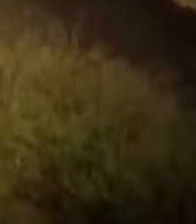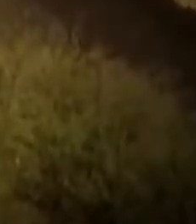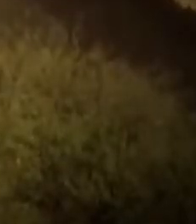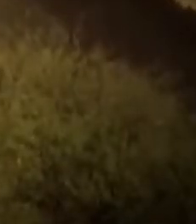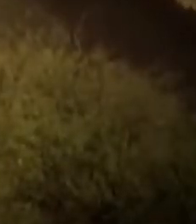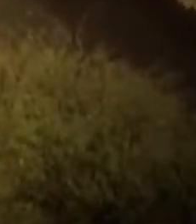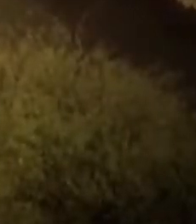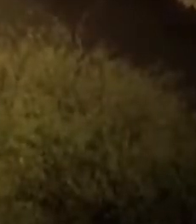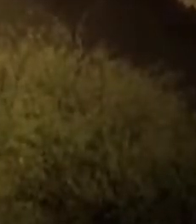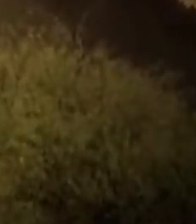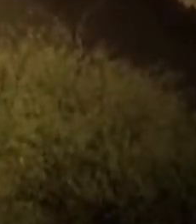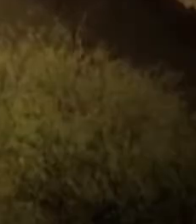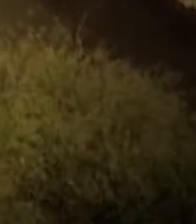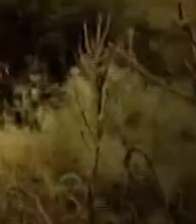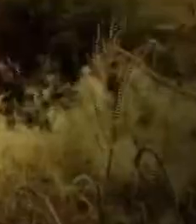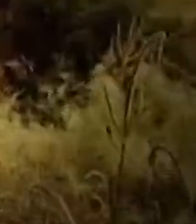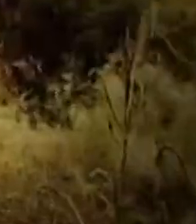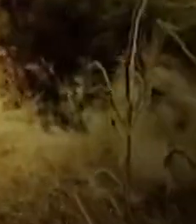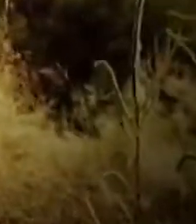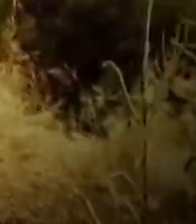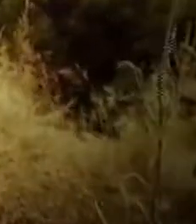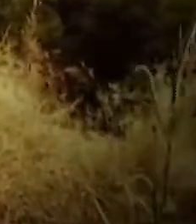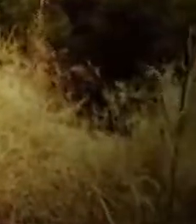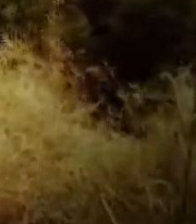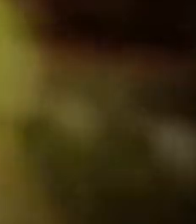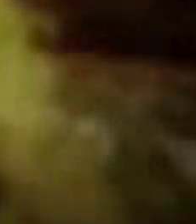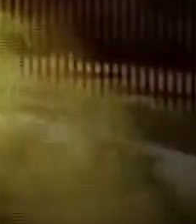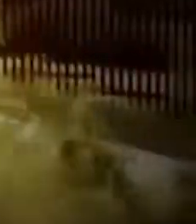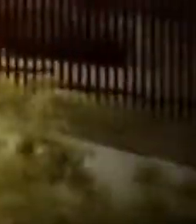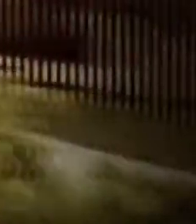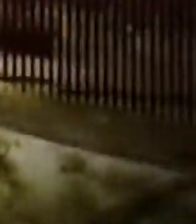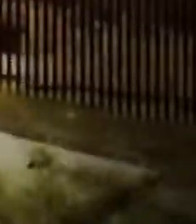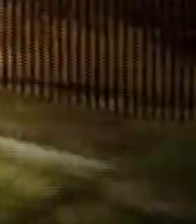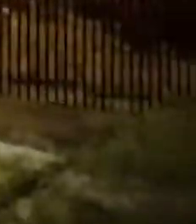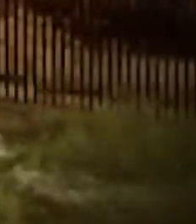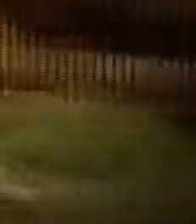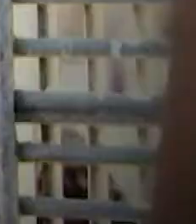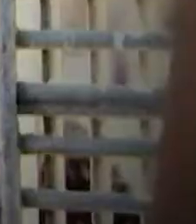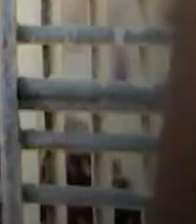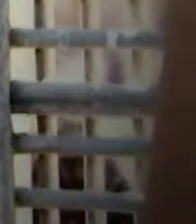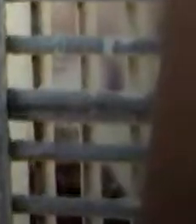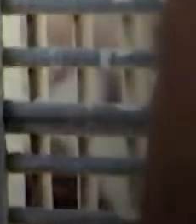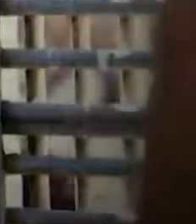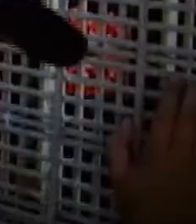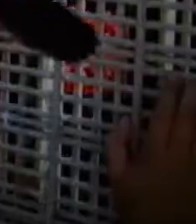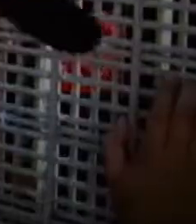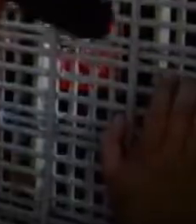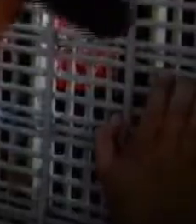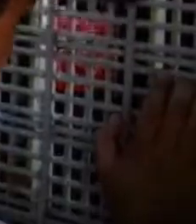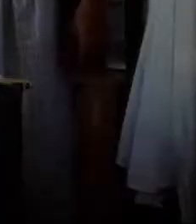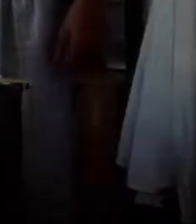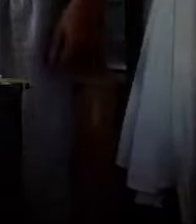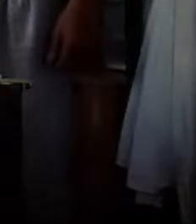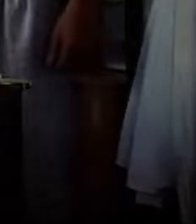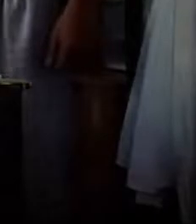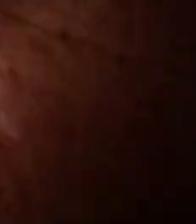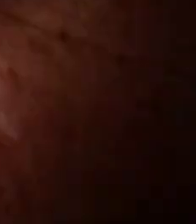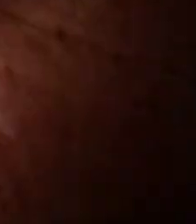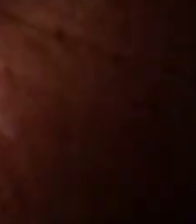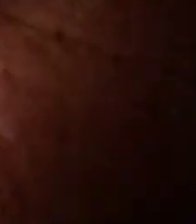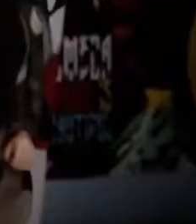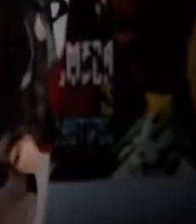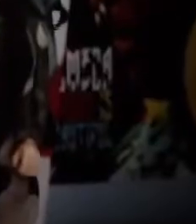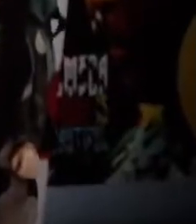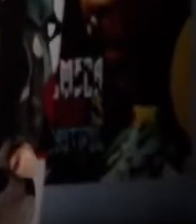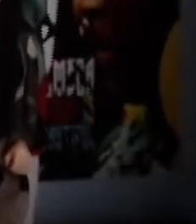Un muro infranqueable separa de sus seres queridos a miles de mexicanos que un día lo dejaron todo para buscar